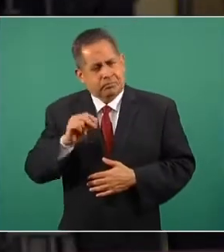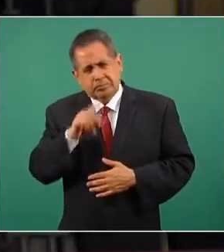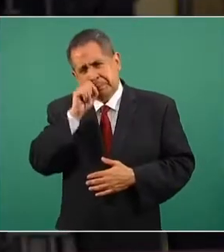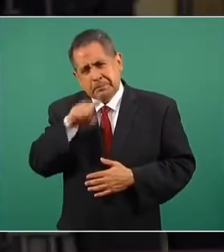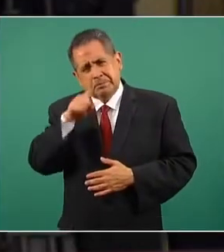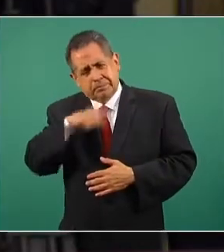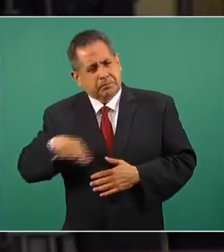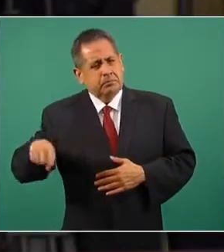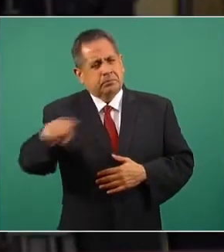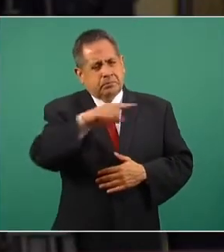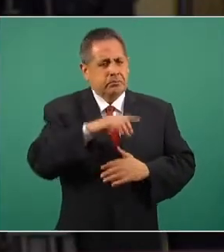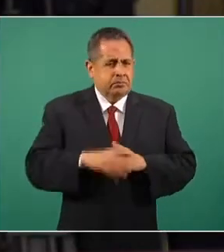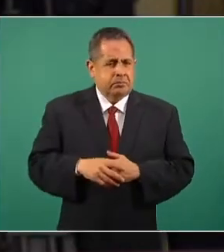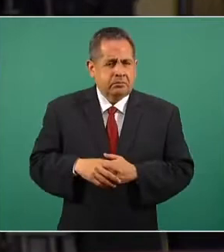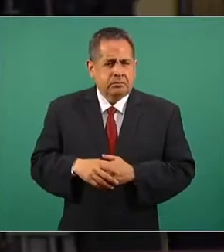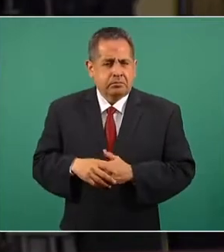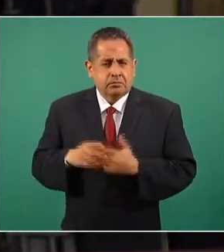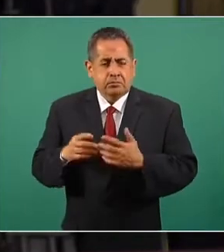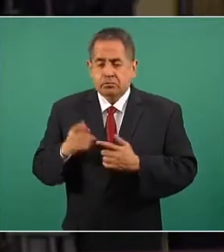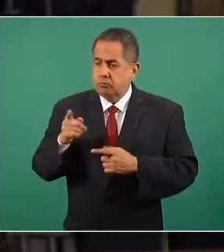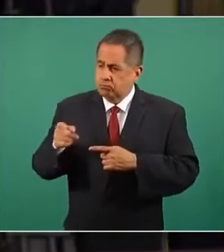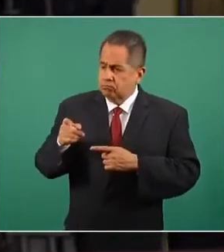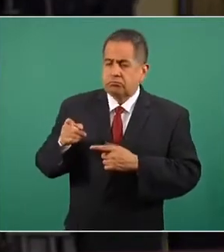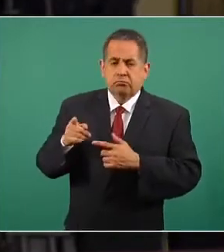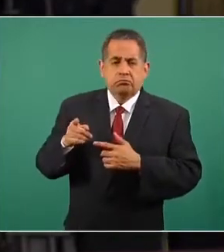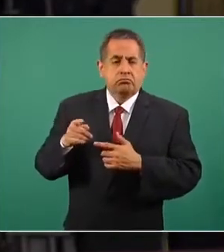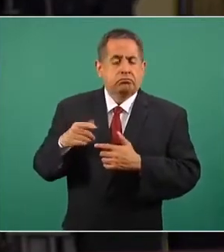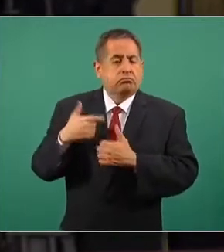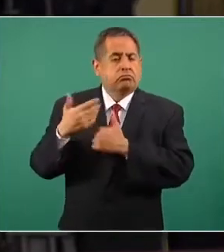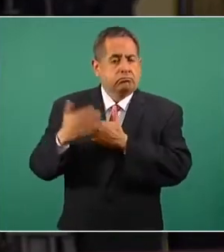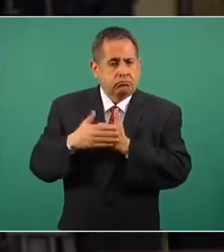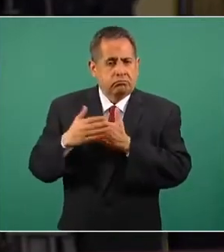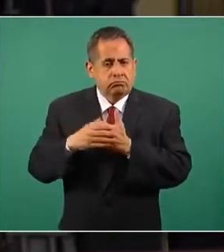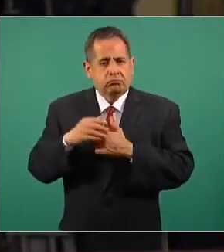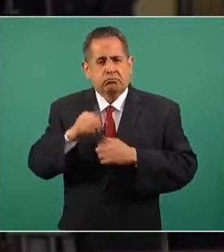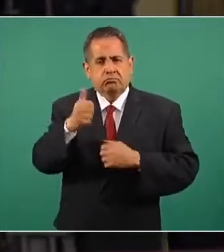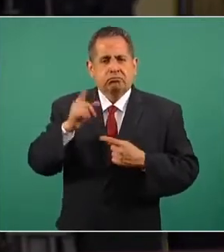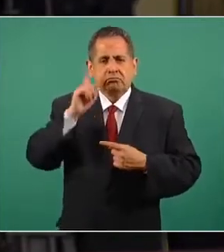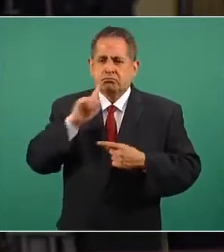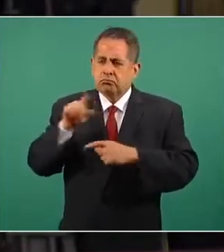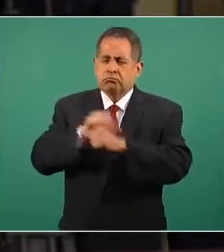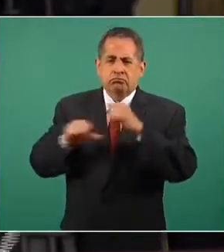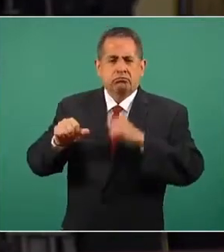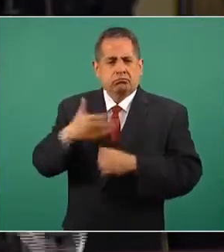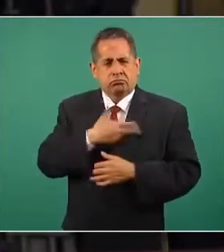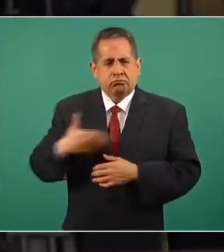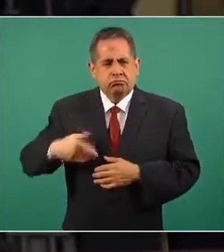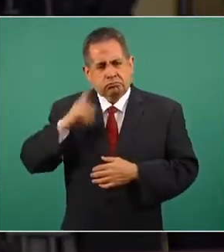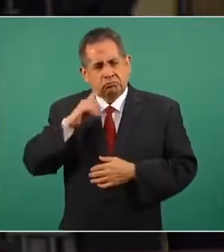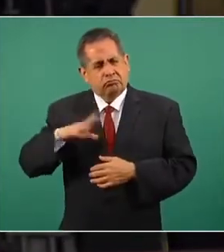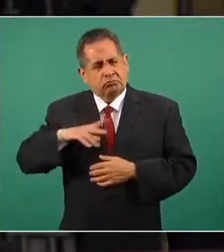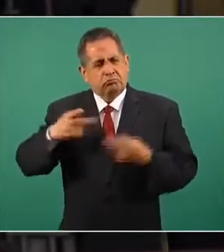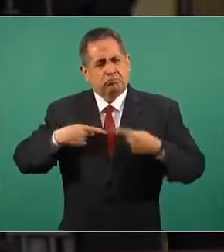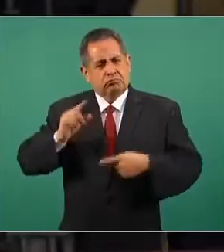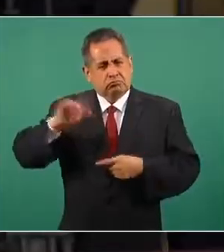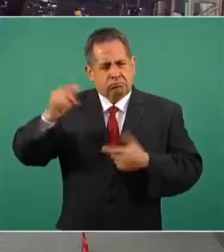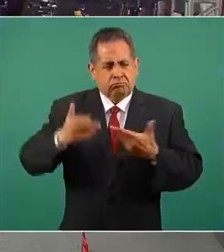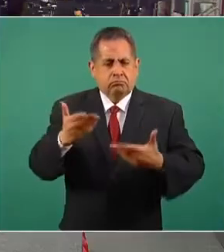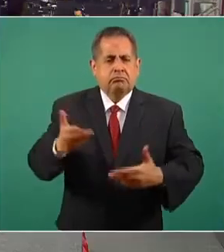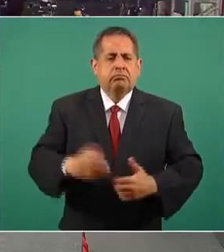va a pasar muchos años para que tengamos, pero a lo mejor viene otra mujer después de él, porque tenemos gente preparada.